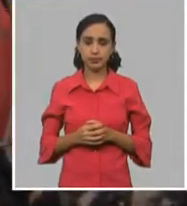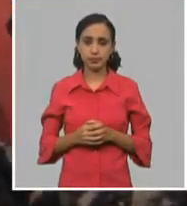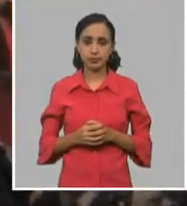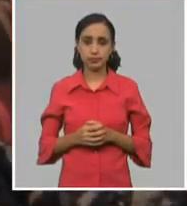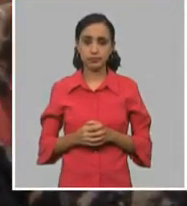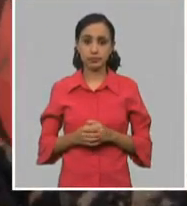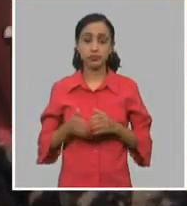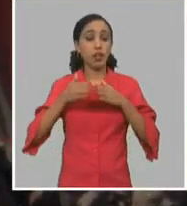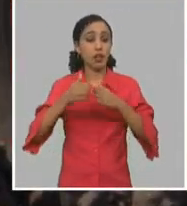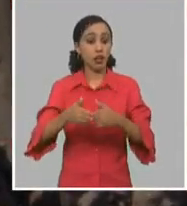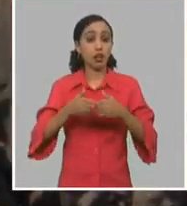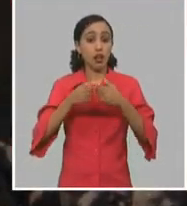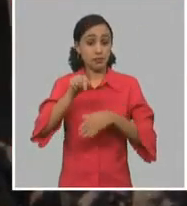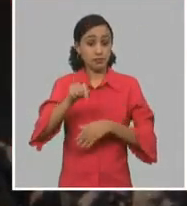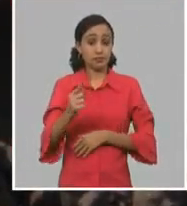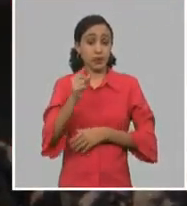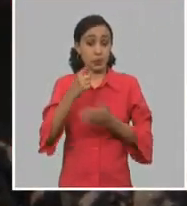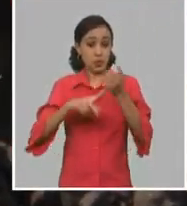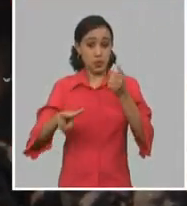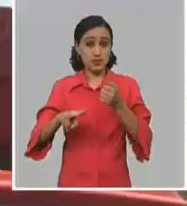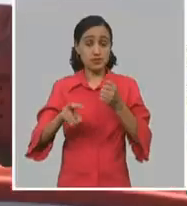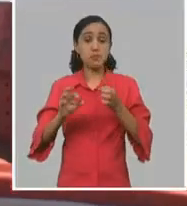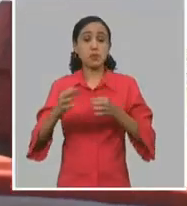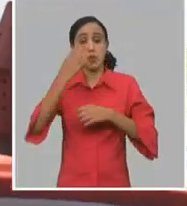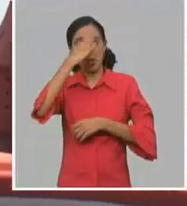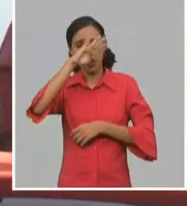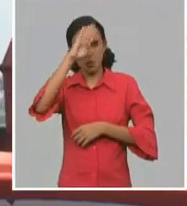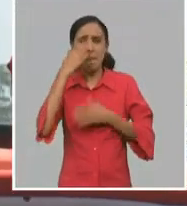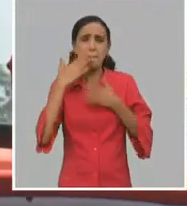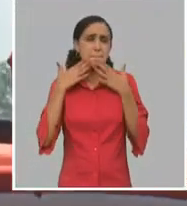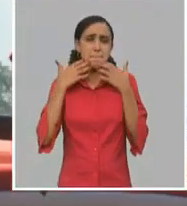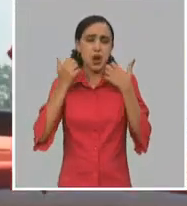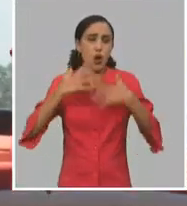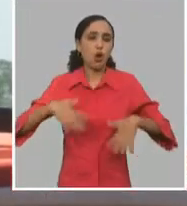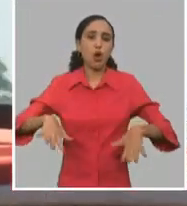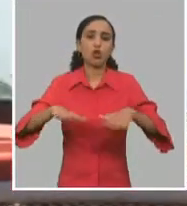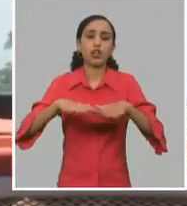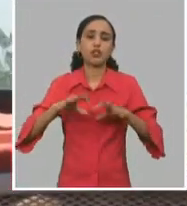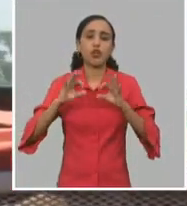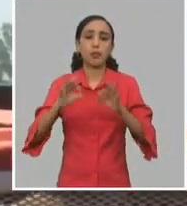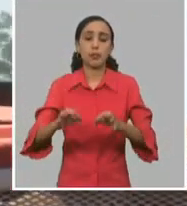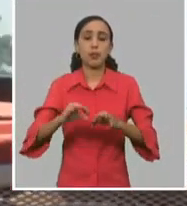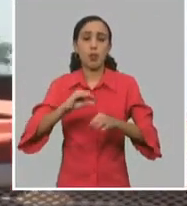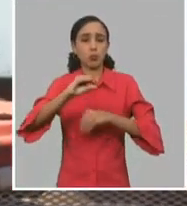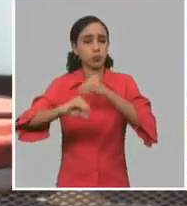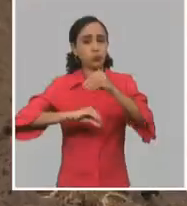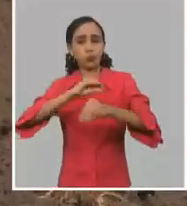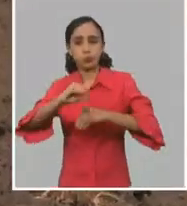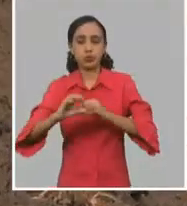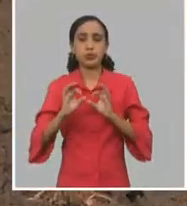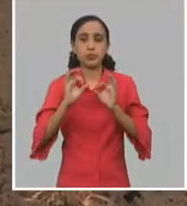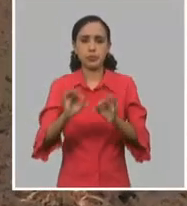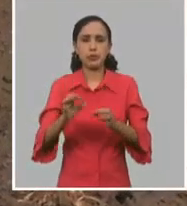Granma es una de las provincias del país con mejores condiciones para el desarrollo agrícola. Sus extensas áreas de planta urquino, su disponibilidad